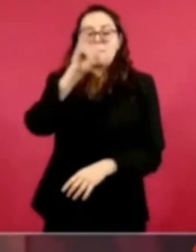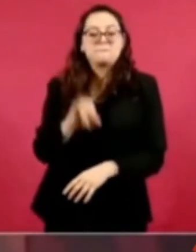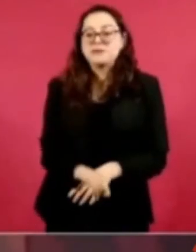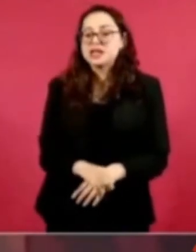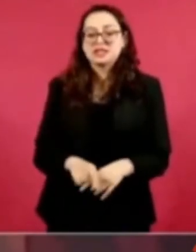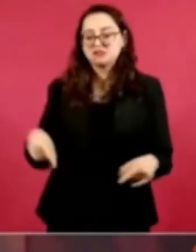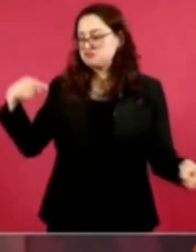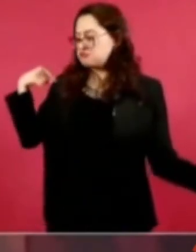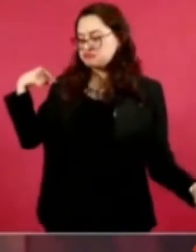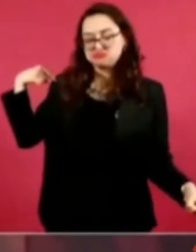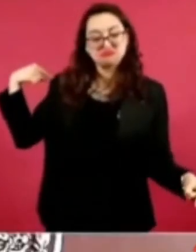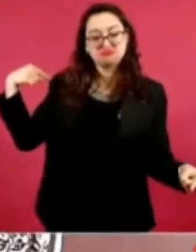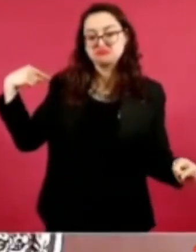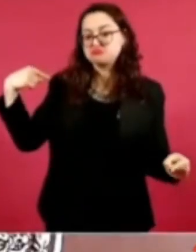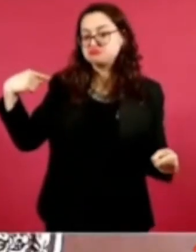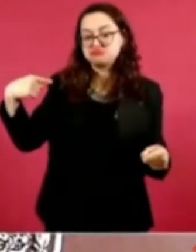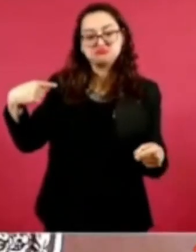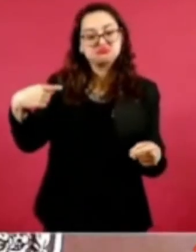Ninguno.